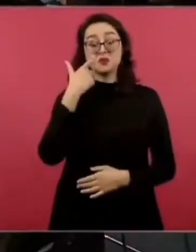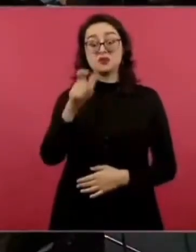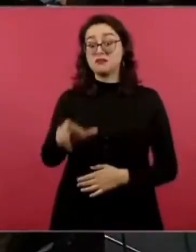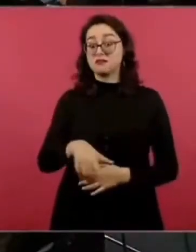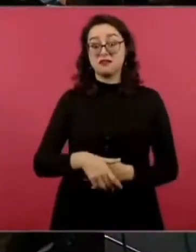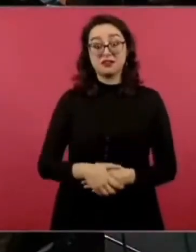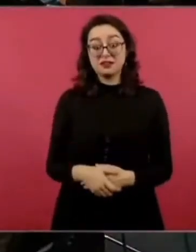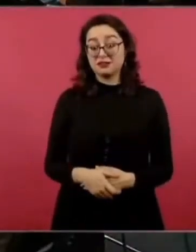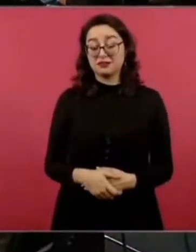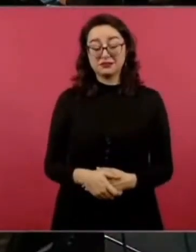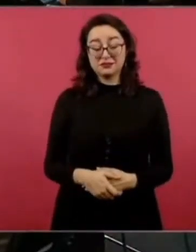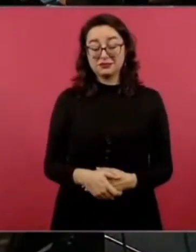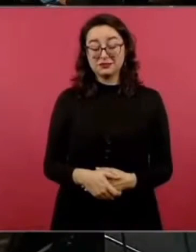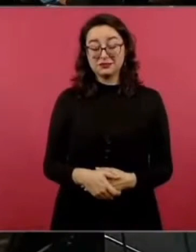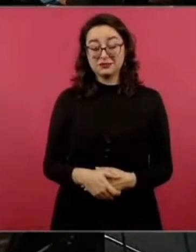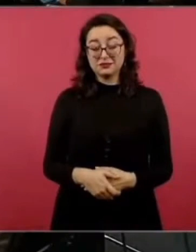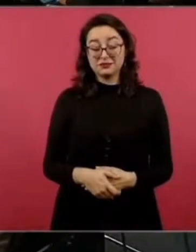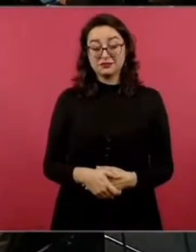la empresa.